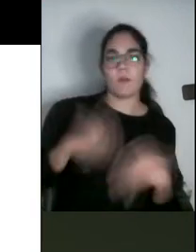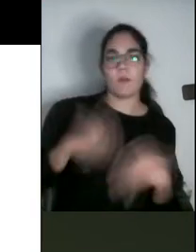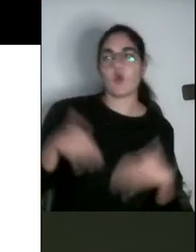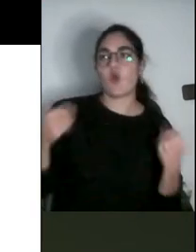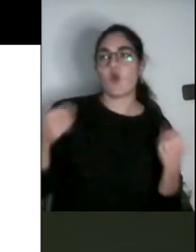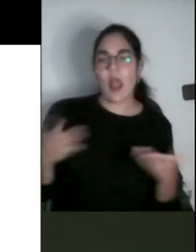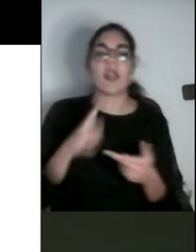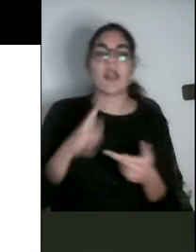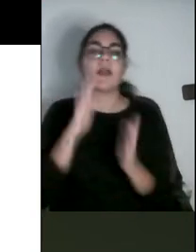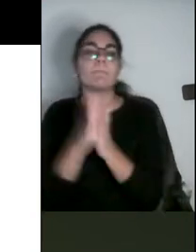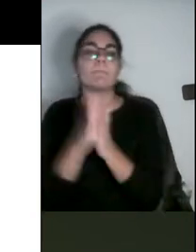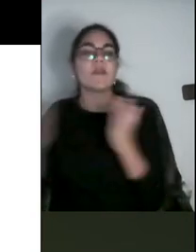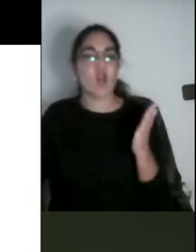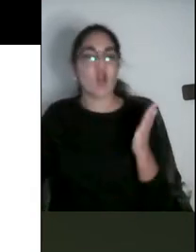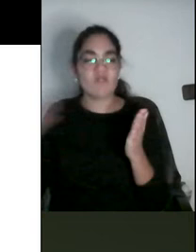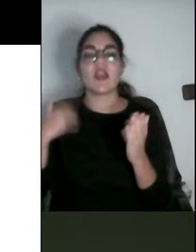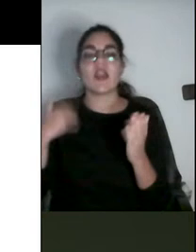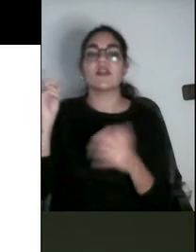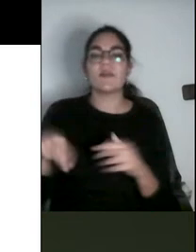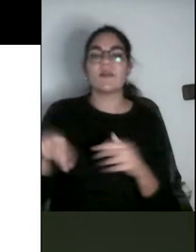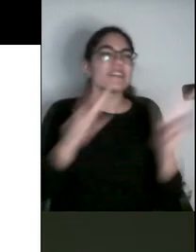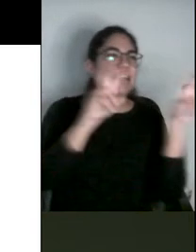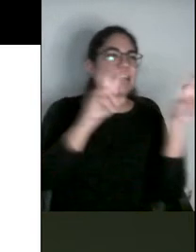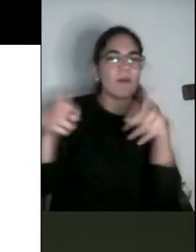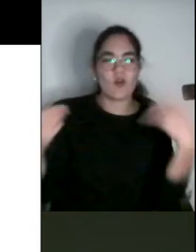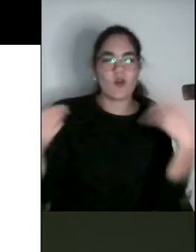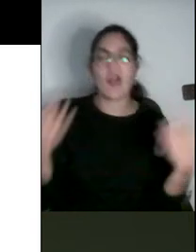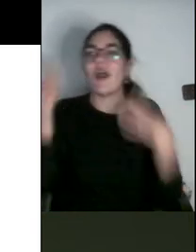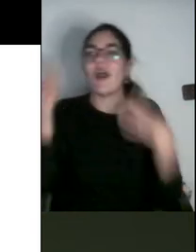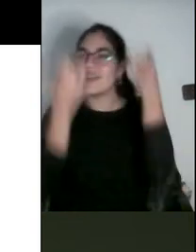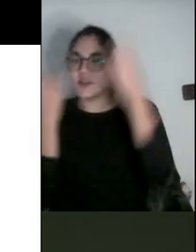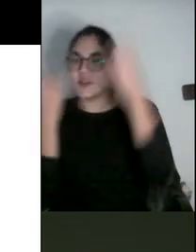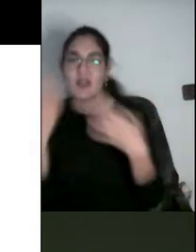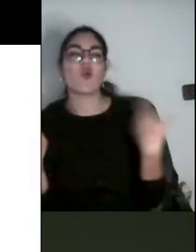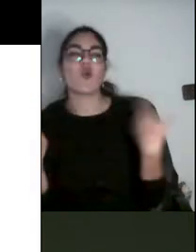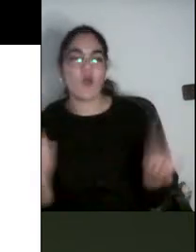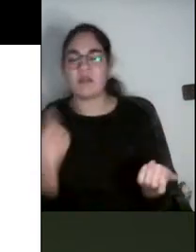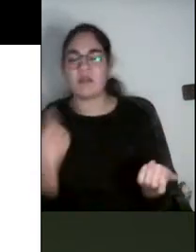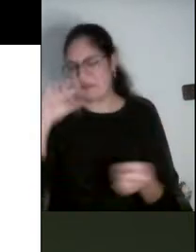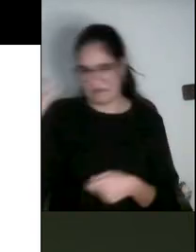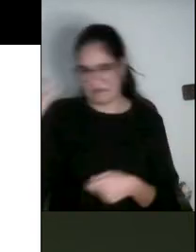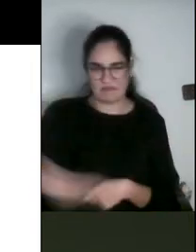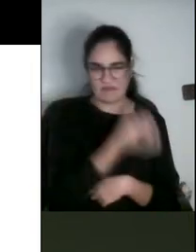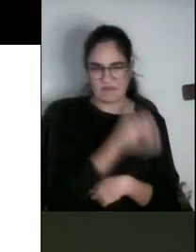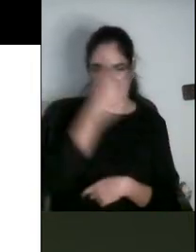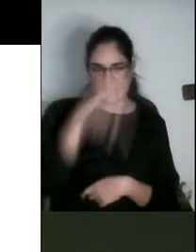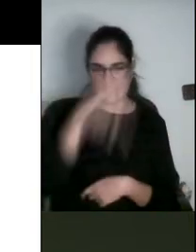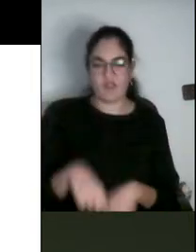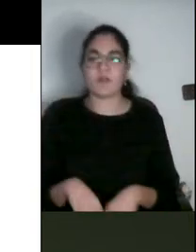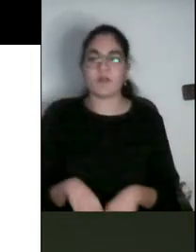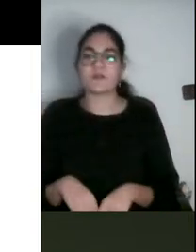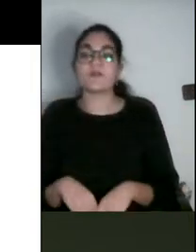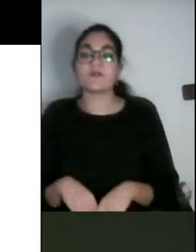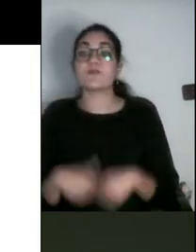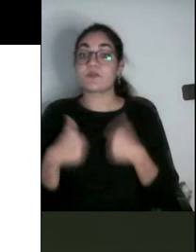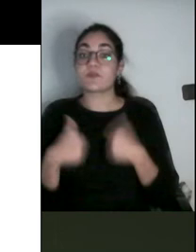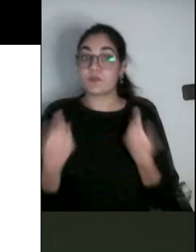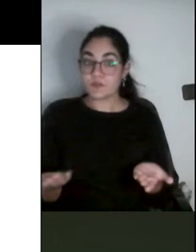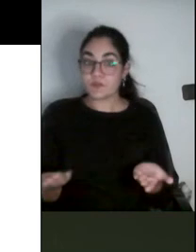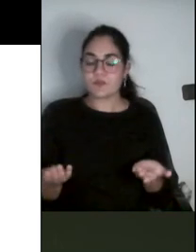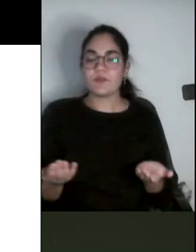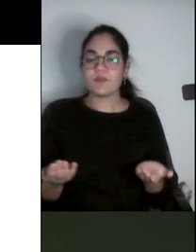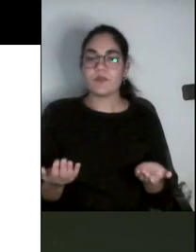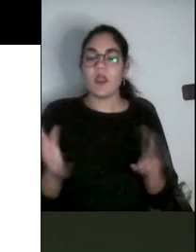bibliografía, cuáles son los temas, las actividades que se van a realizar, etc. Por tanto, uno de los